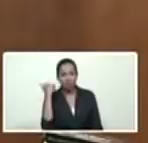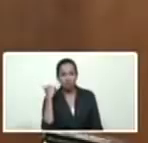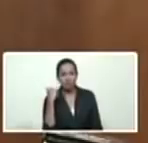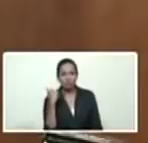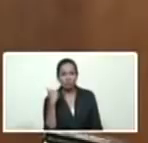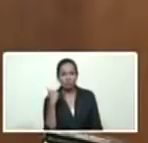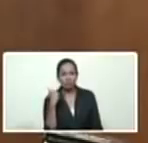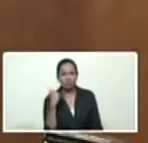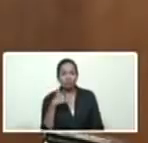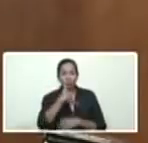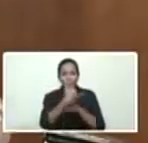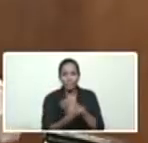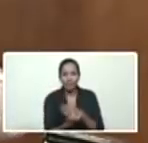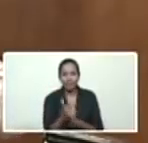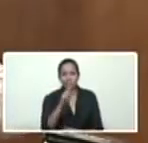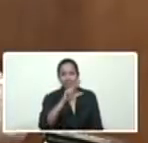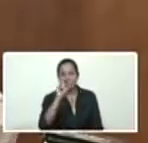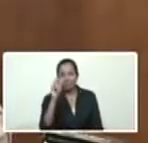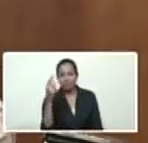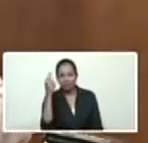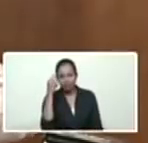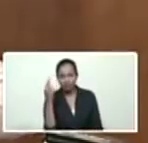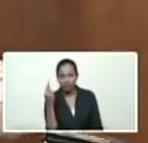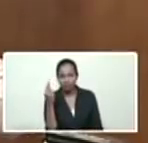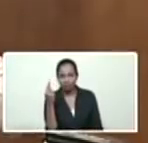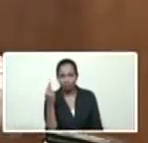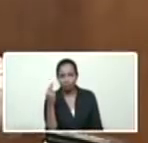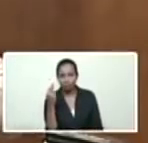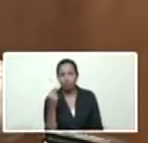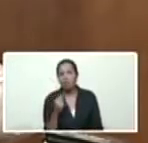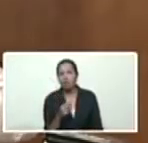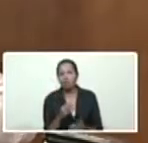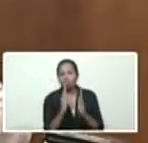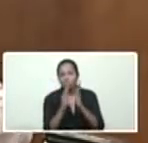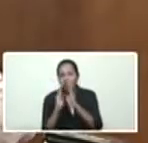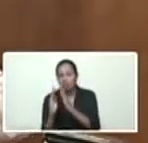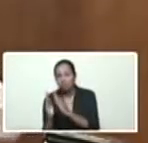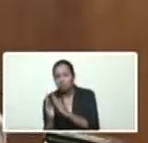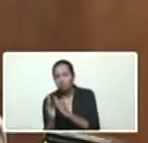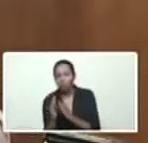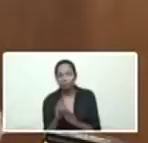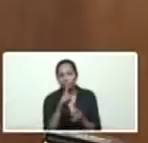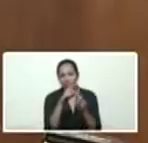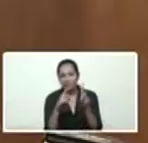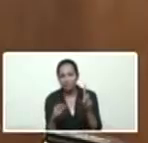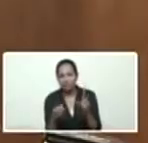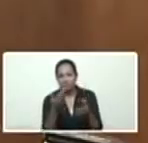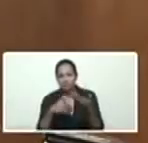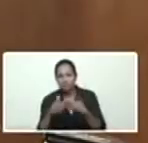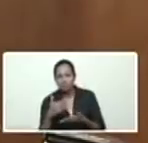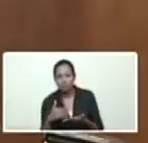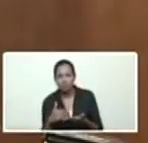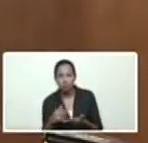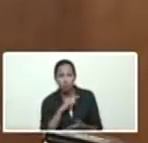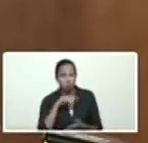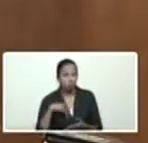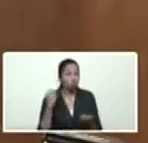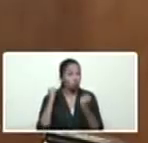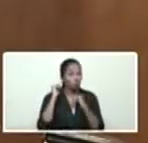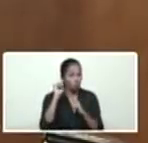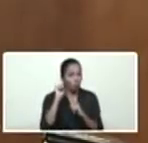días de administración de carga, de equilibrio y de estabilización del servicio y tenemos que lograrlo,